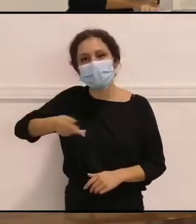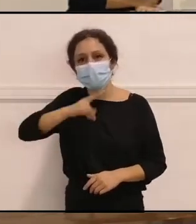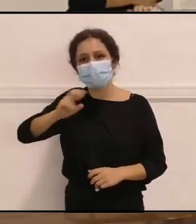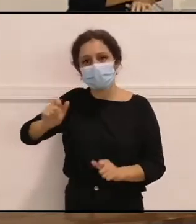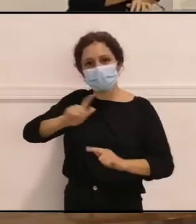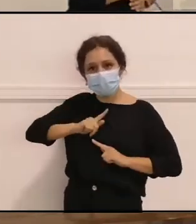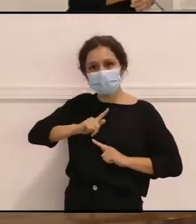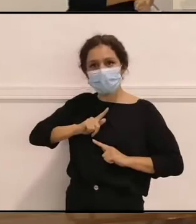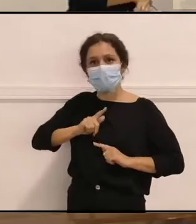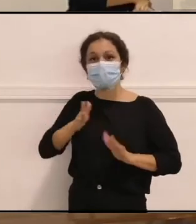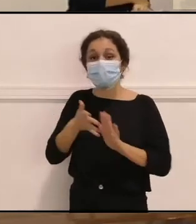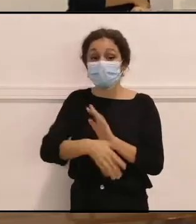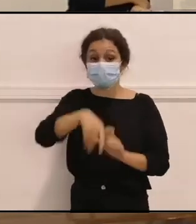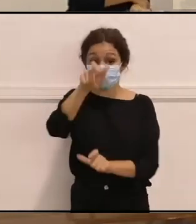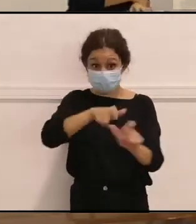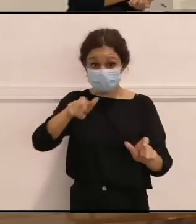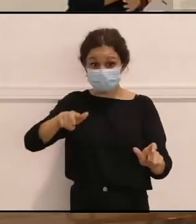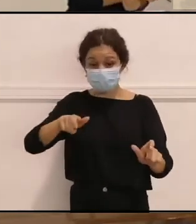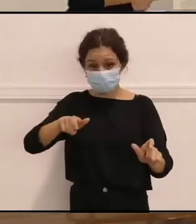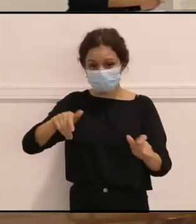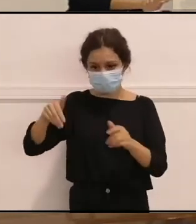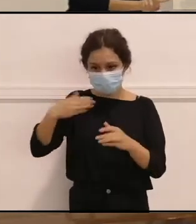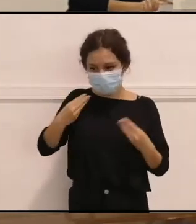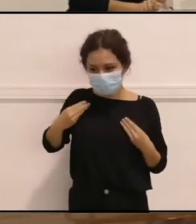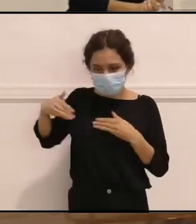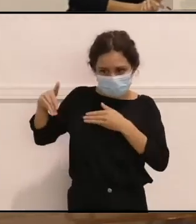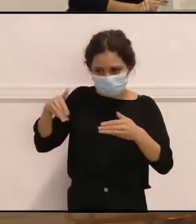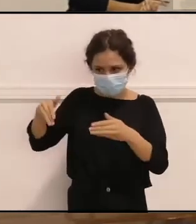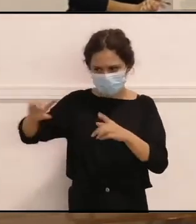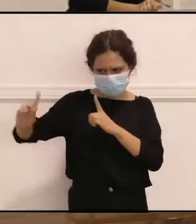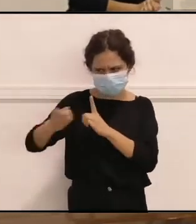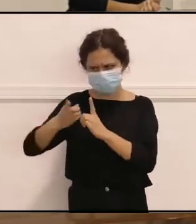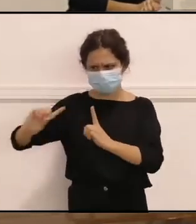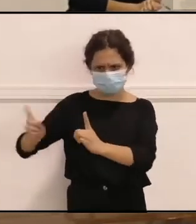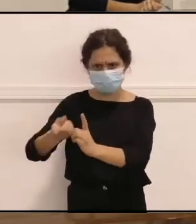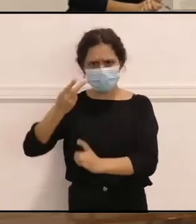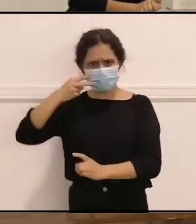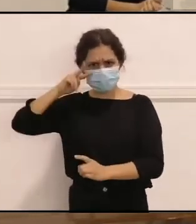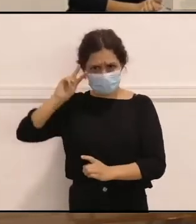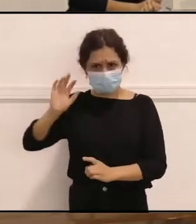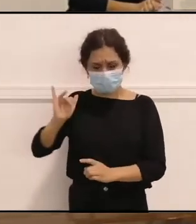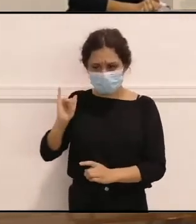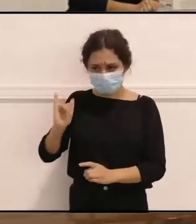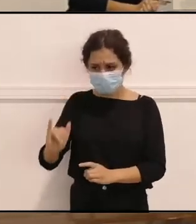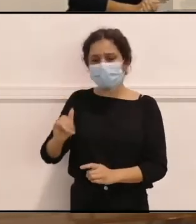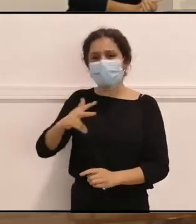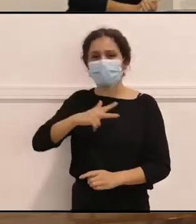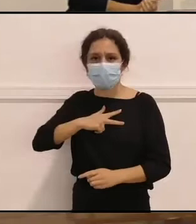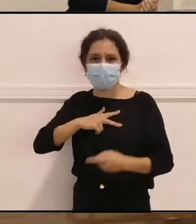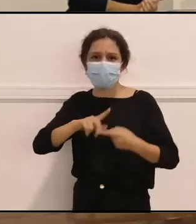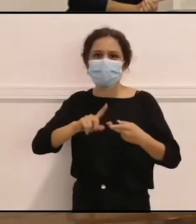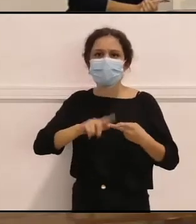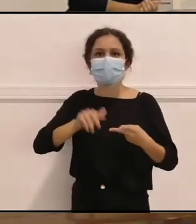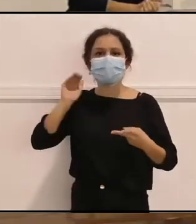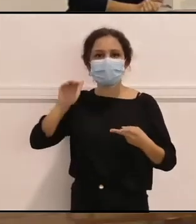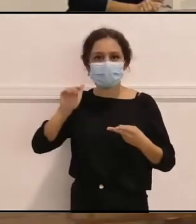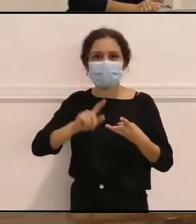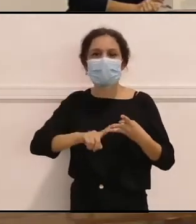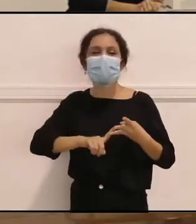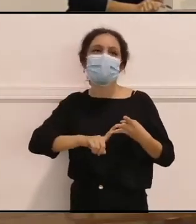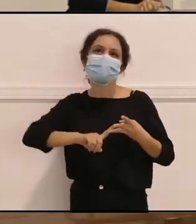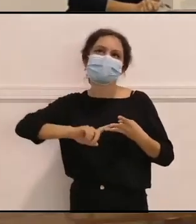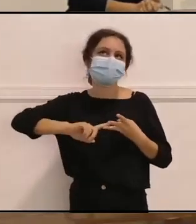He encontrado muchísima gente en el camino, gente experta, diría yo, en derecho, en extranjería,